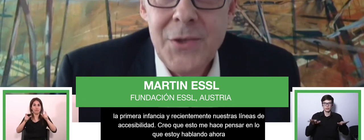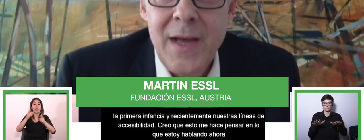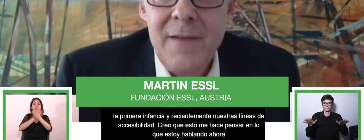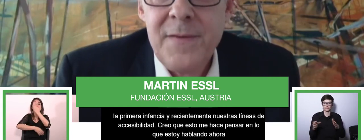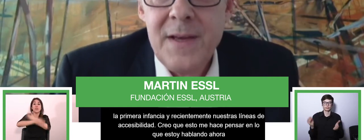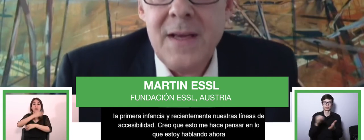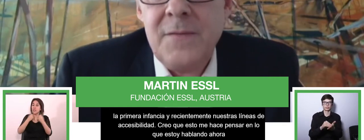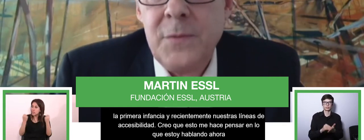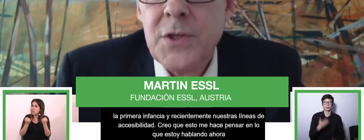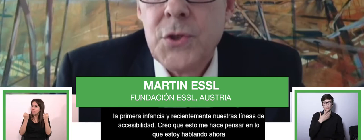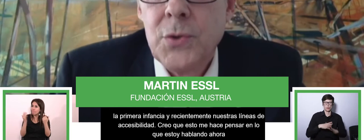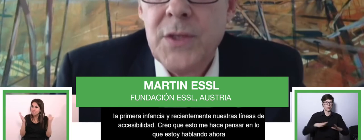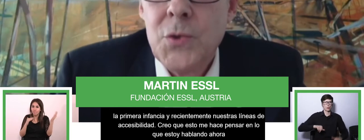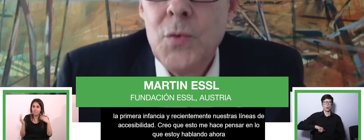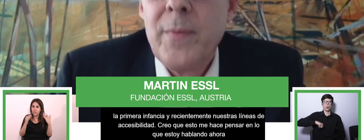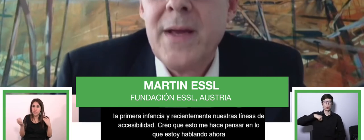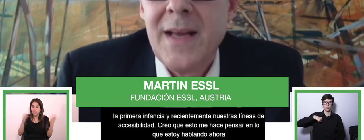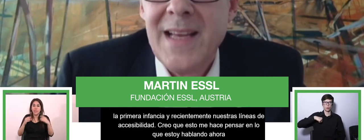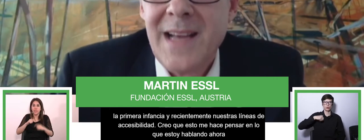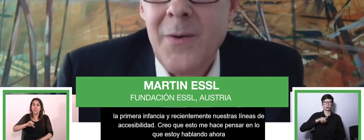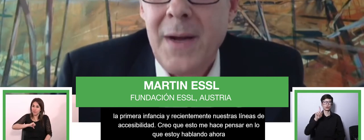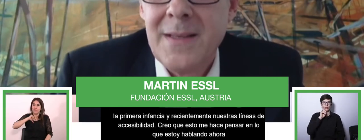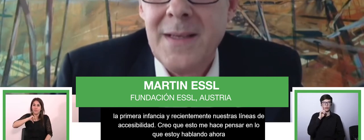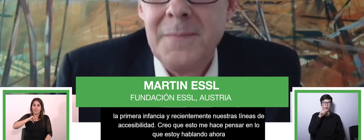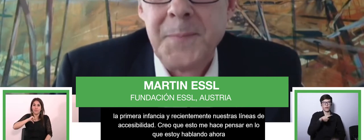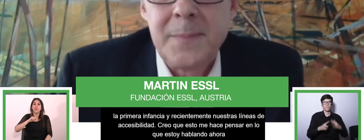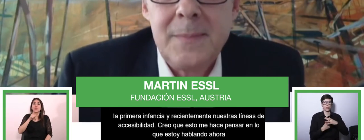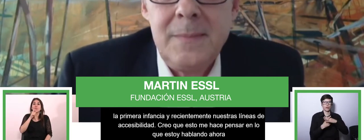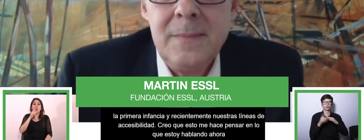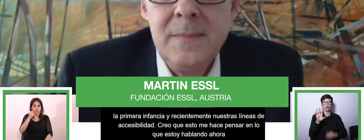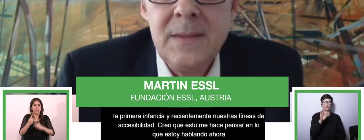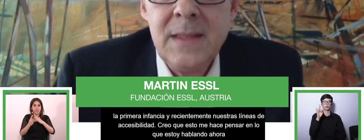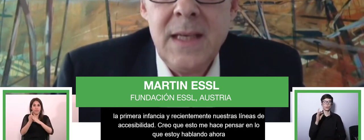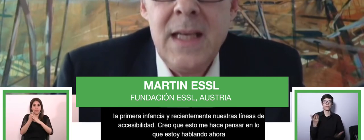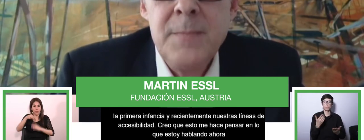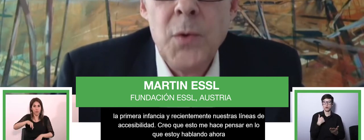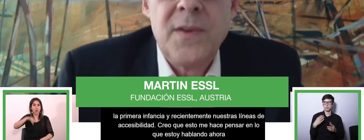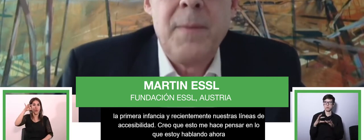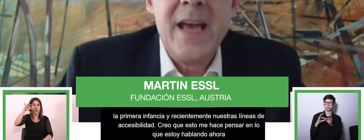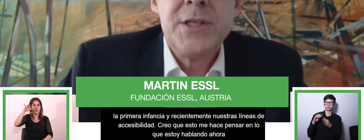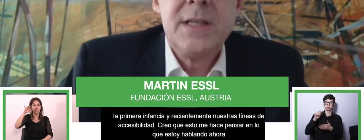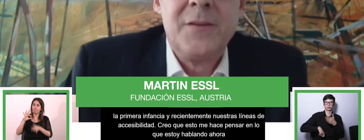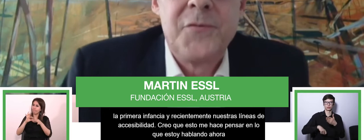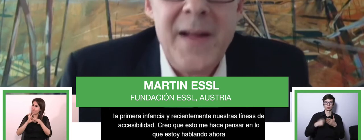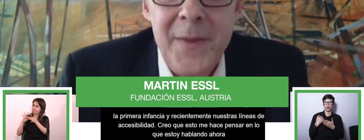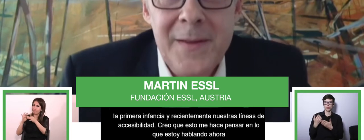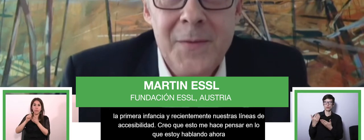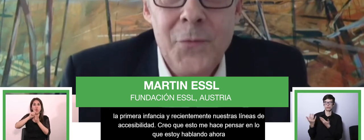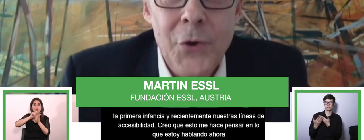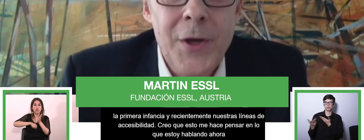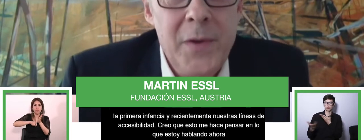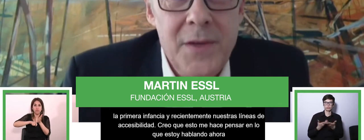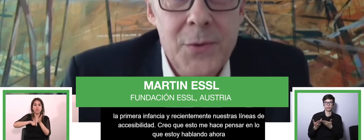Estamos muy orgullosos de tener a la Fundación Descúbreme como nuestro asociado y nuestro aliado. Es